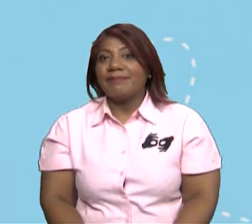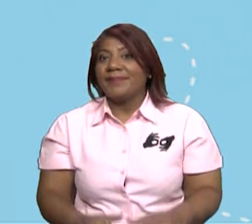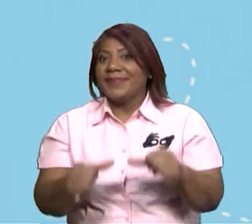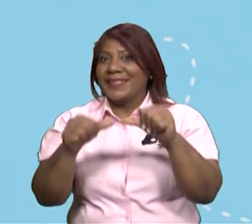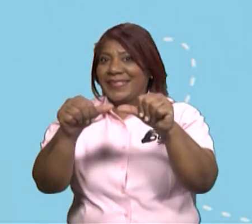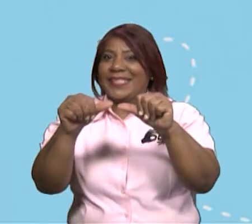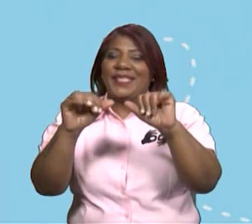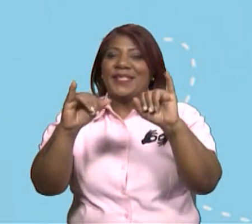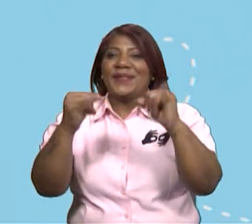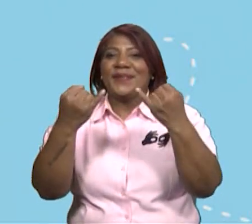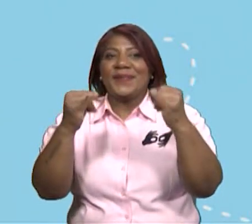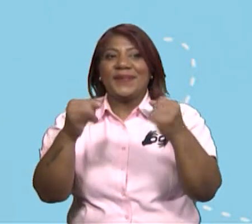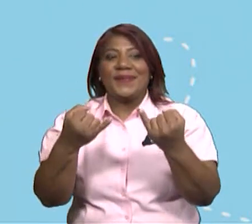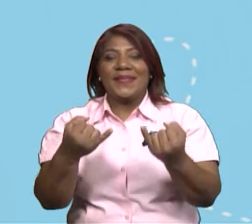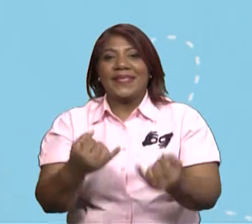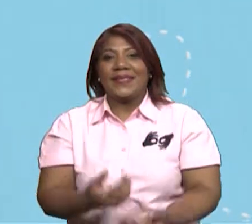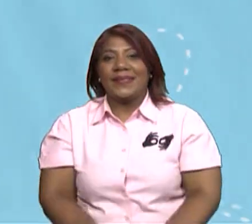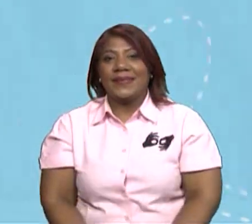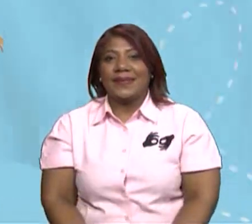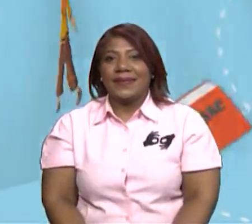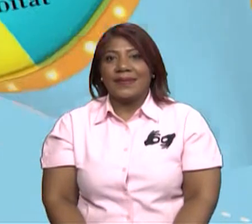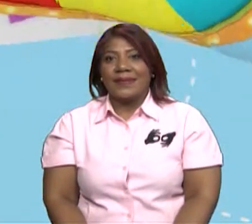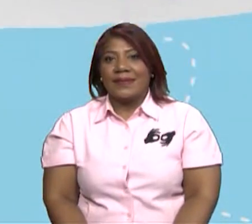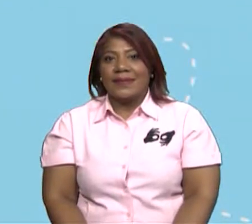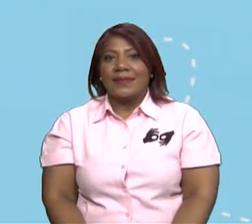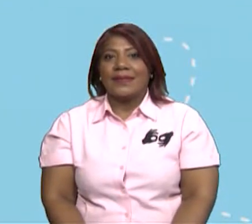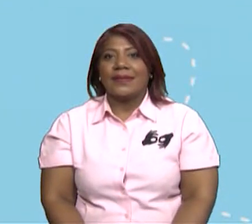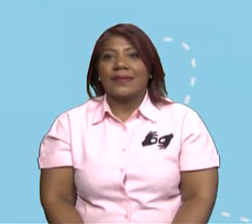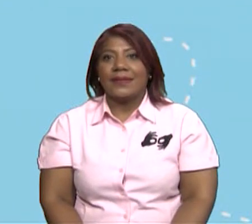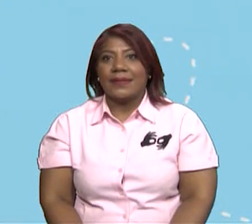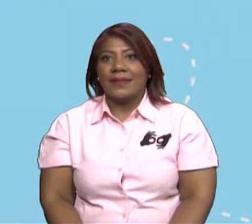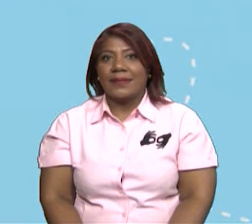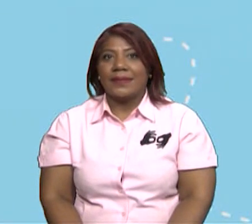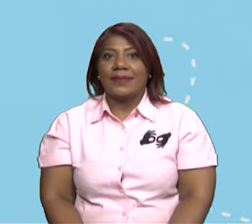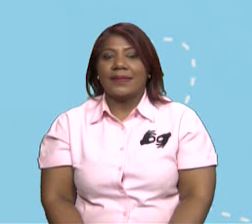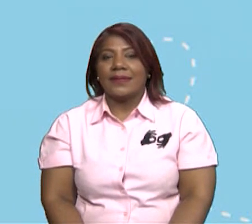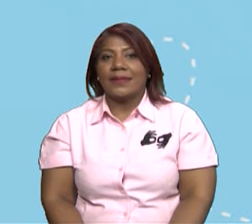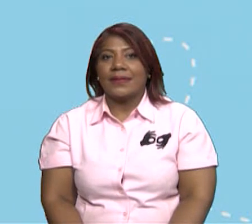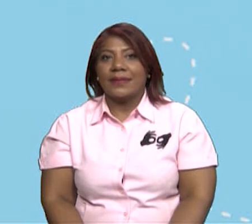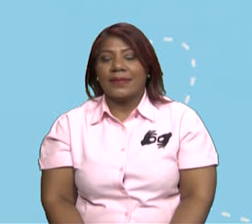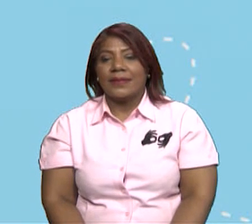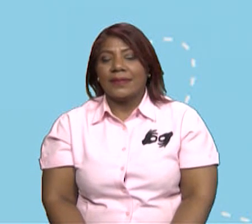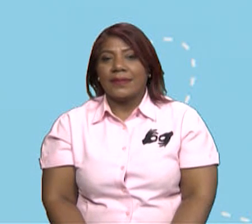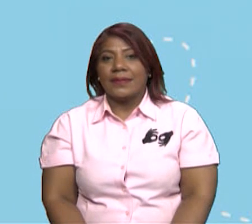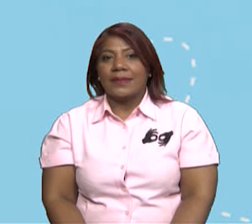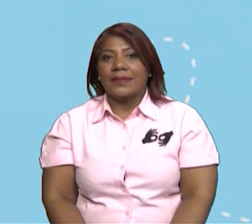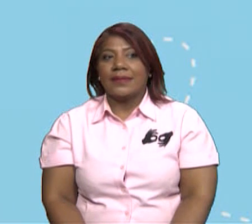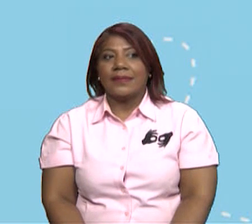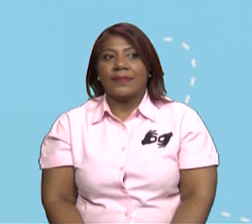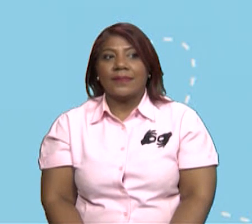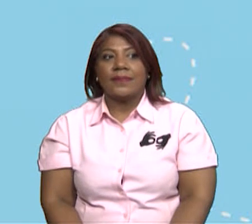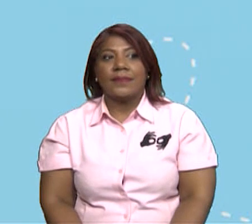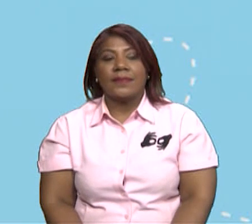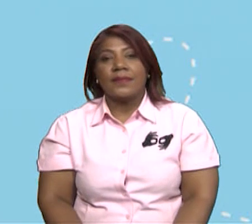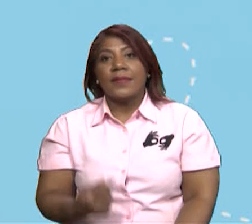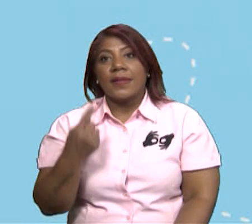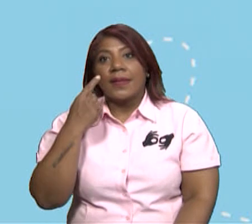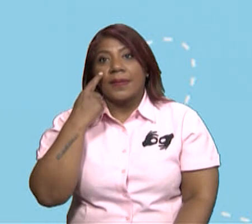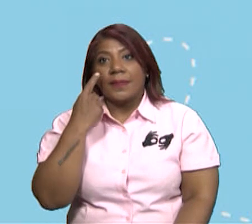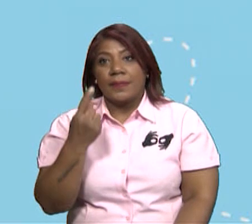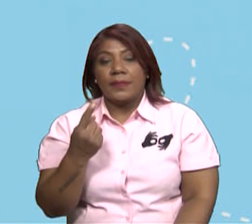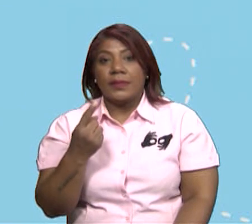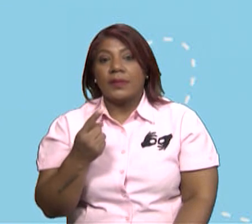nuestra ruleta y dice nuestra ruleta sobre explotación. está. Dice la captura